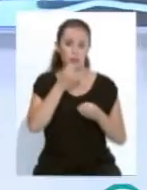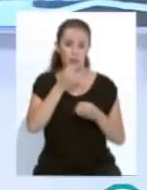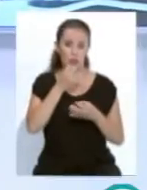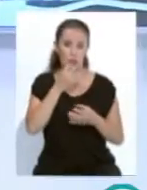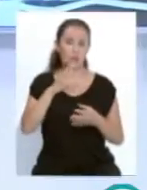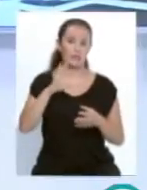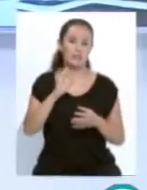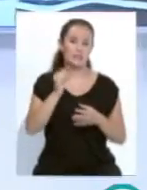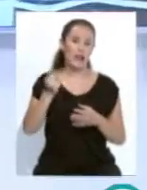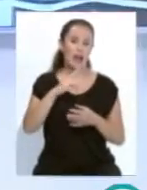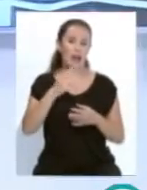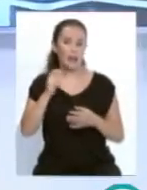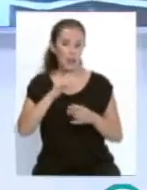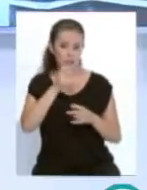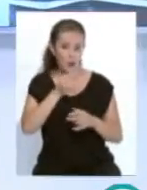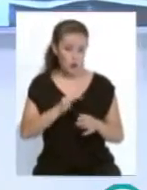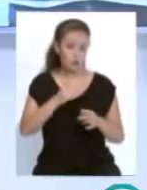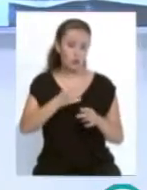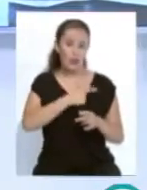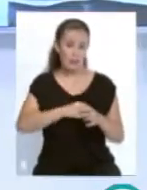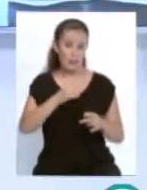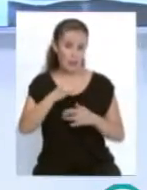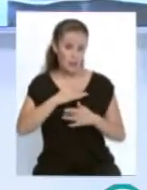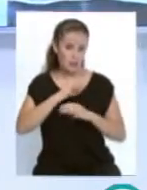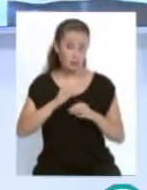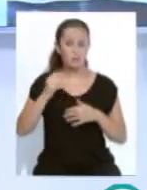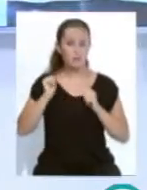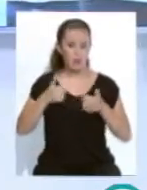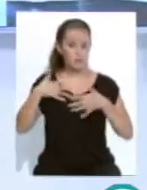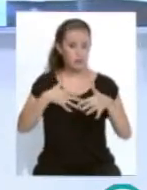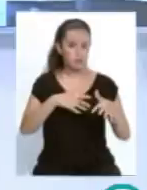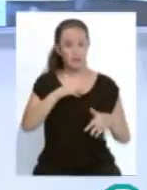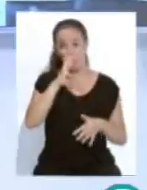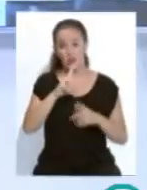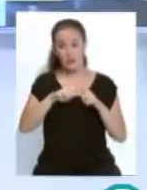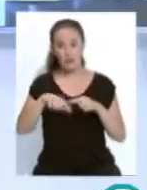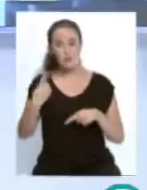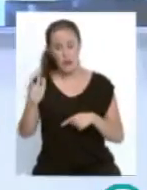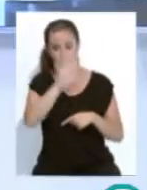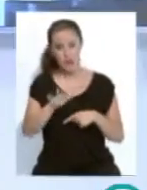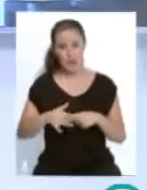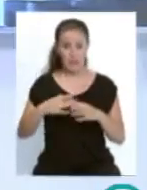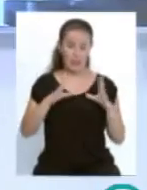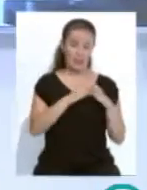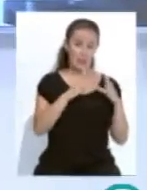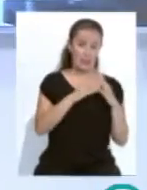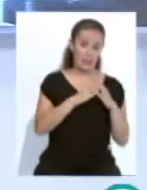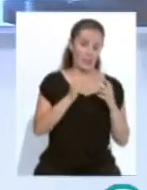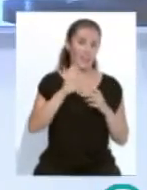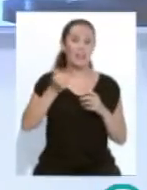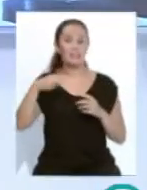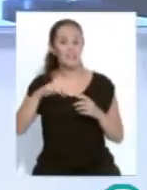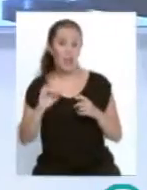al Sagrado Corazón de Jesús y este viernes en Cádiz saldrá en procesión tres años después su imagen desde la Iglesia de Santiago.